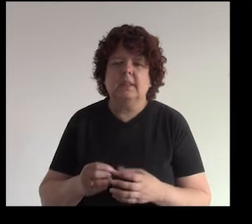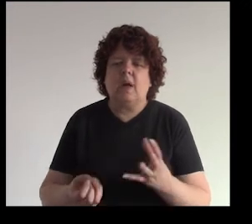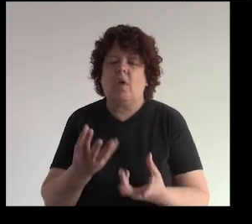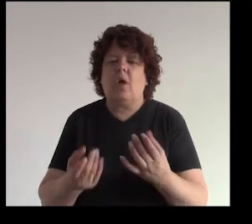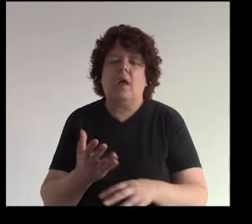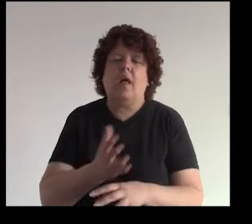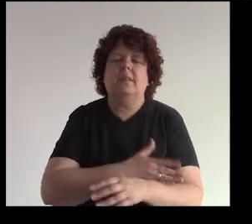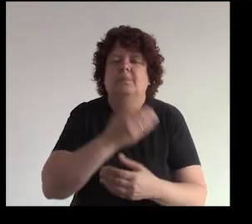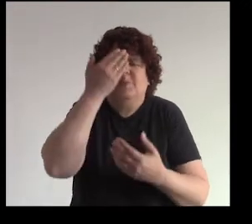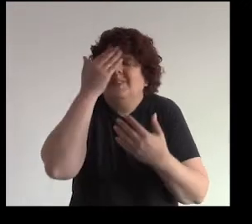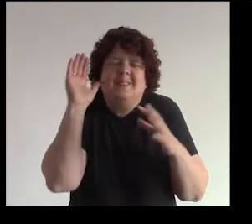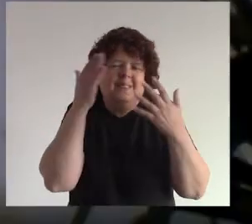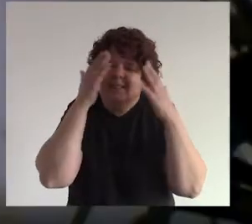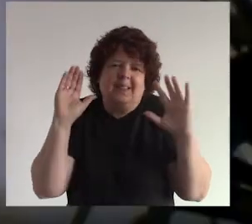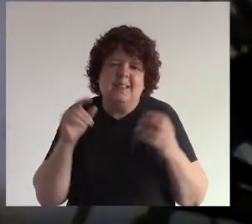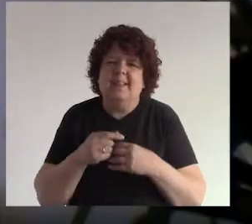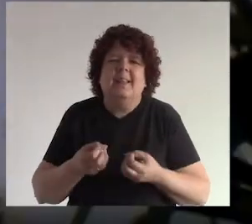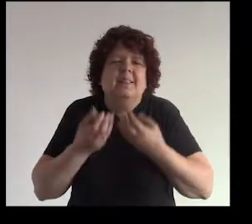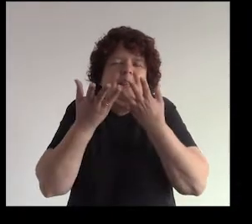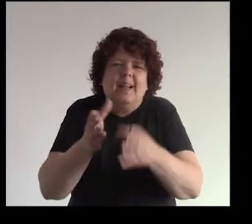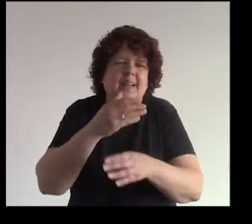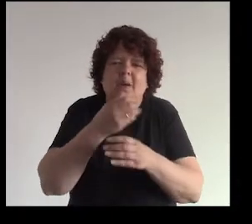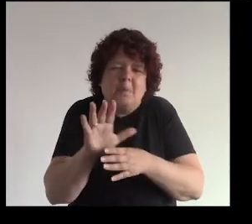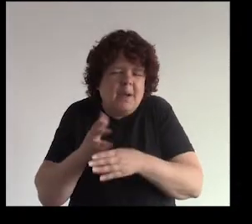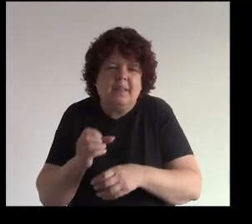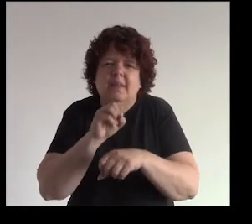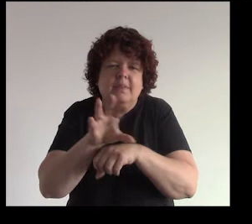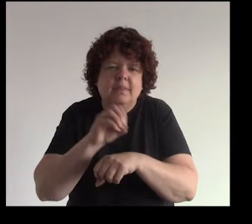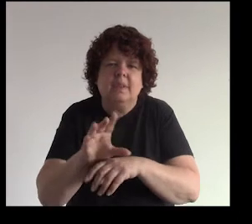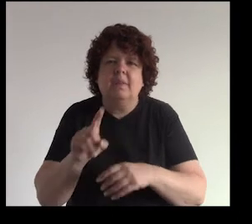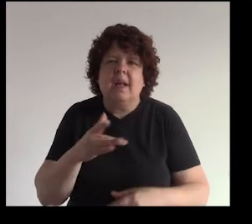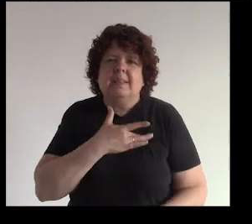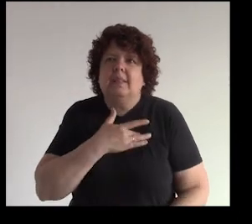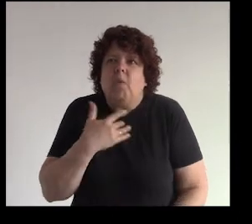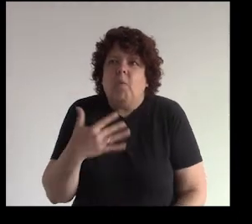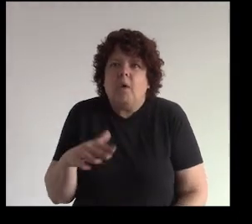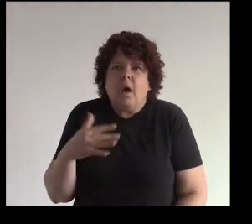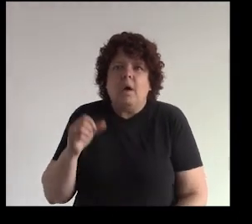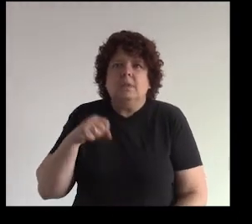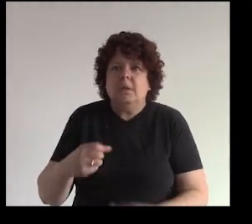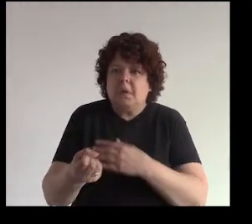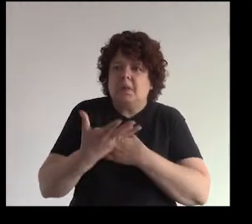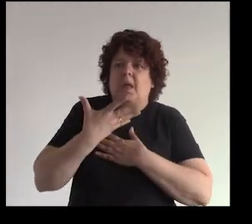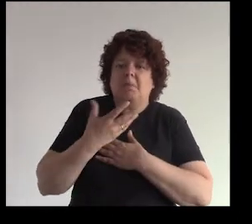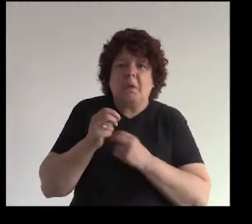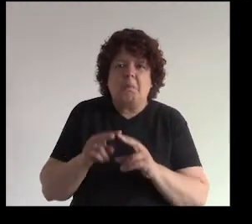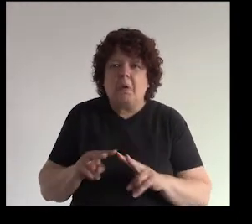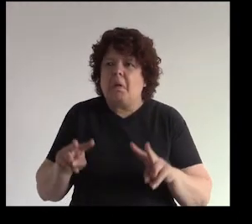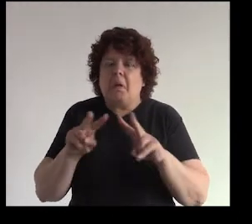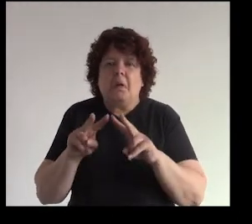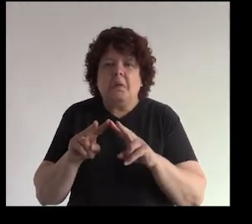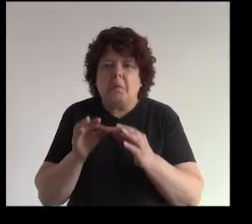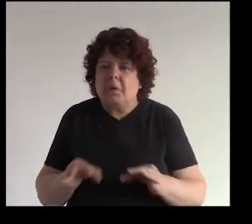hierve antes no sé dale un tip un secreto para que la persona sienta wow he recibido algo